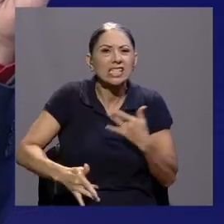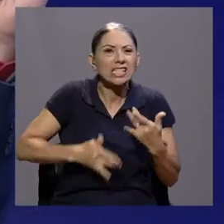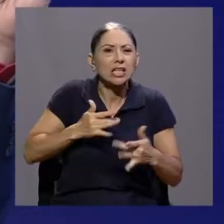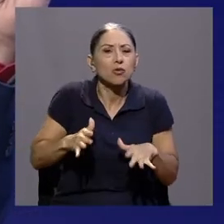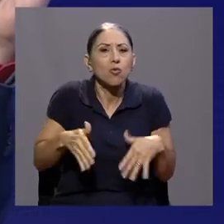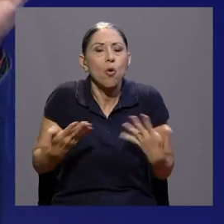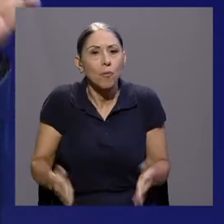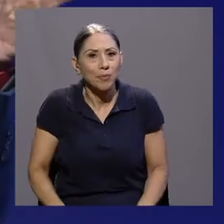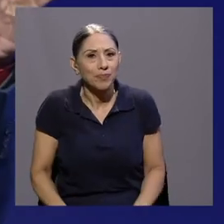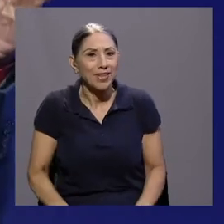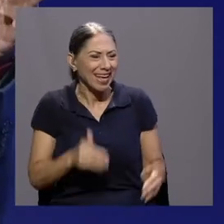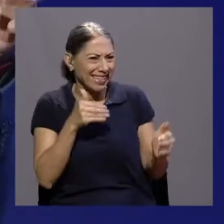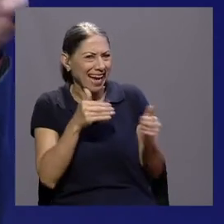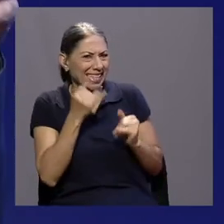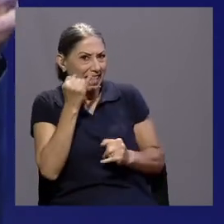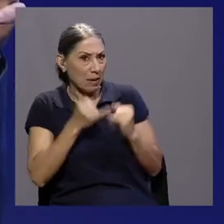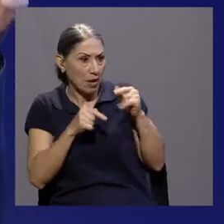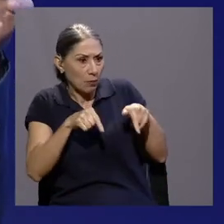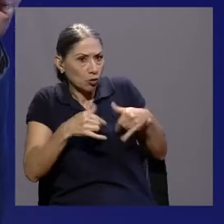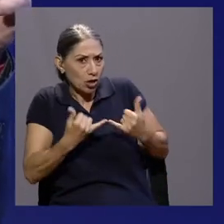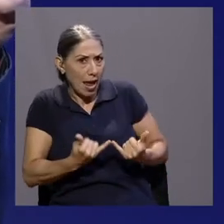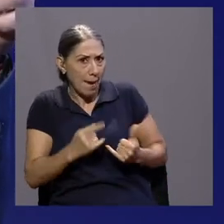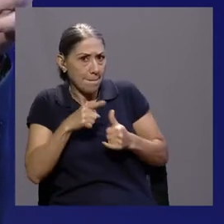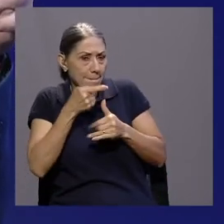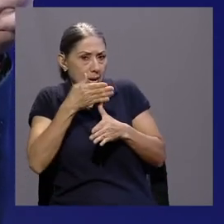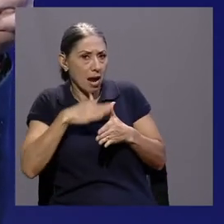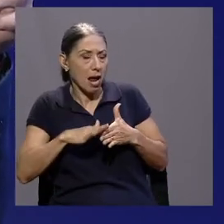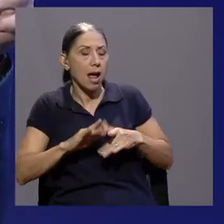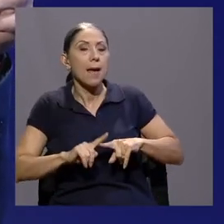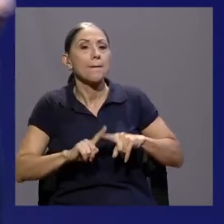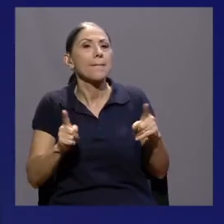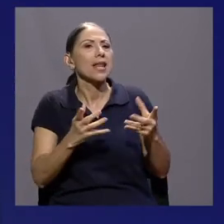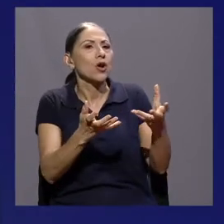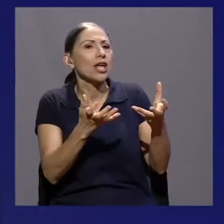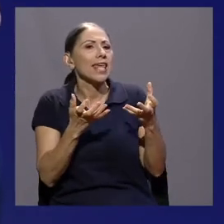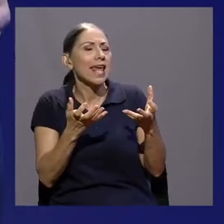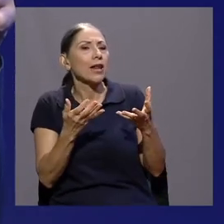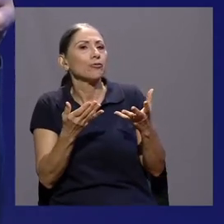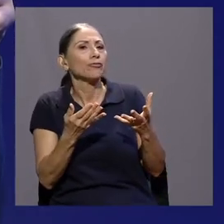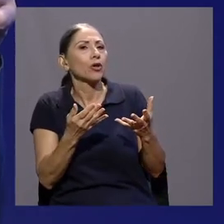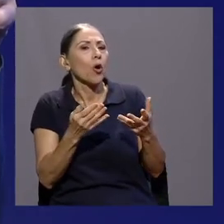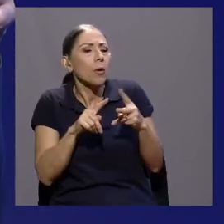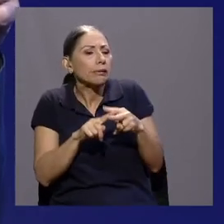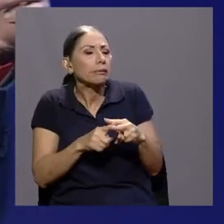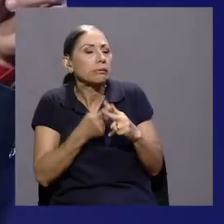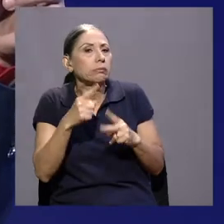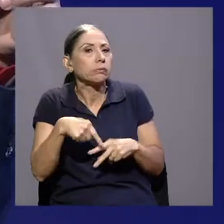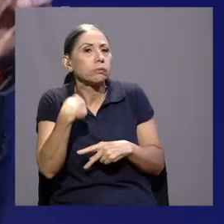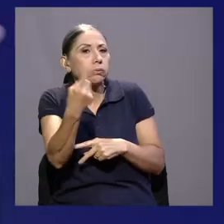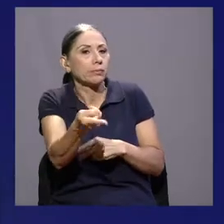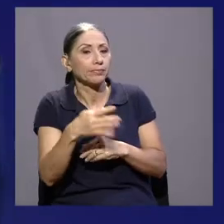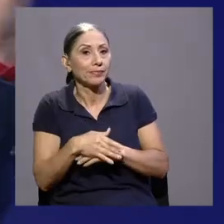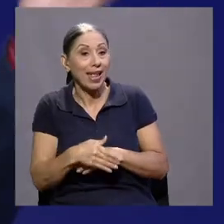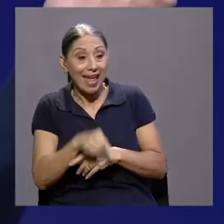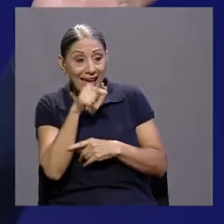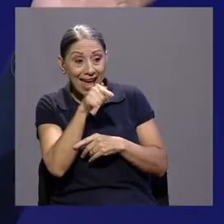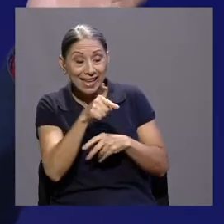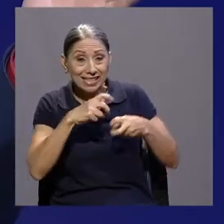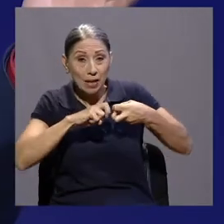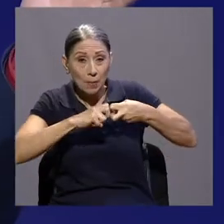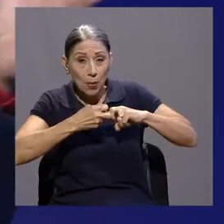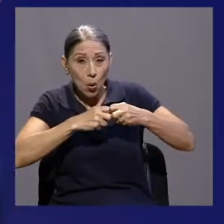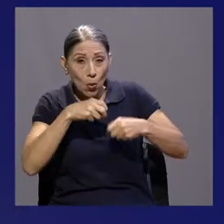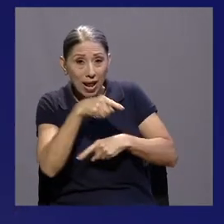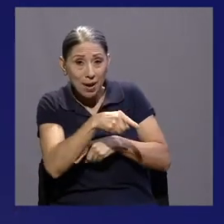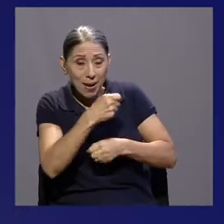algo sistemático. Ya casi terminamos este bloque, pero quiero dejar planteado lo que sigue, que es cómo se traslada este problema